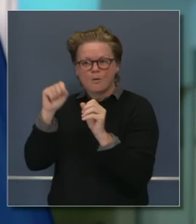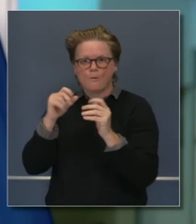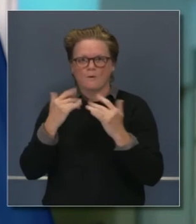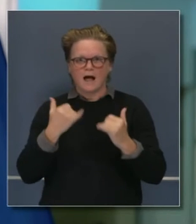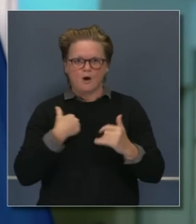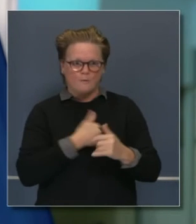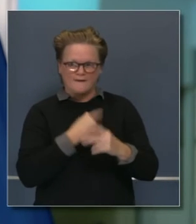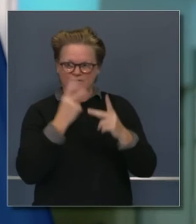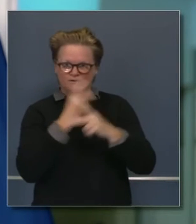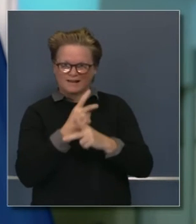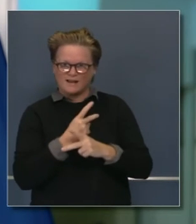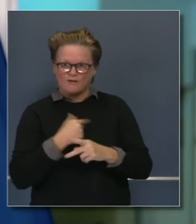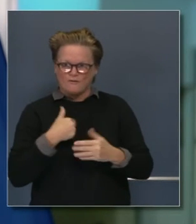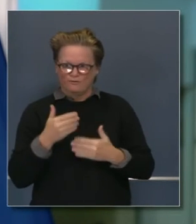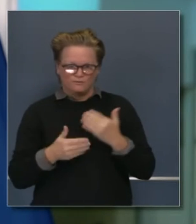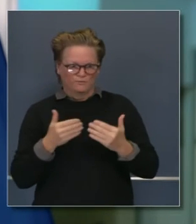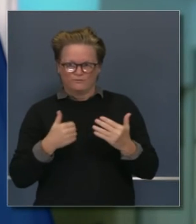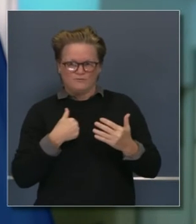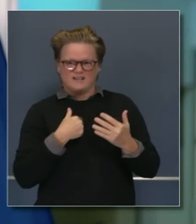derrota.